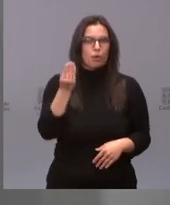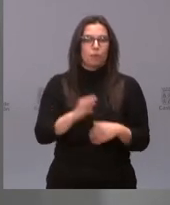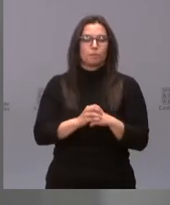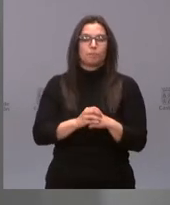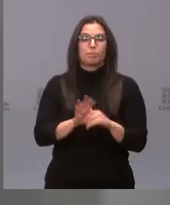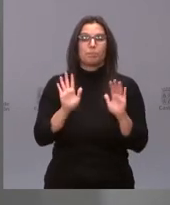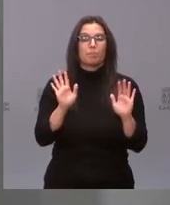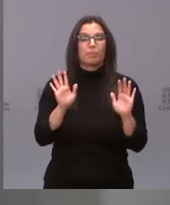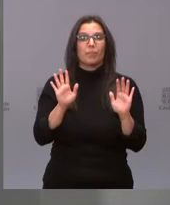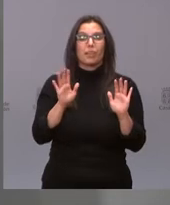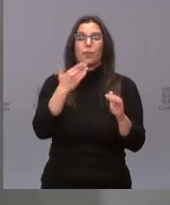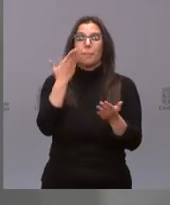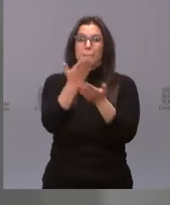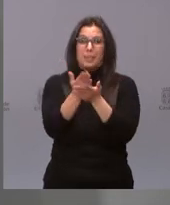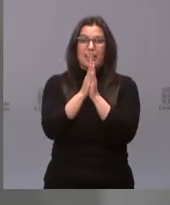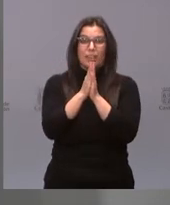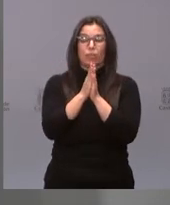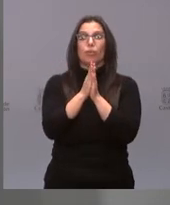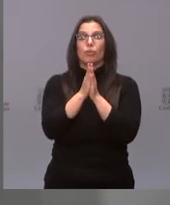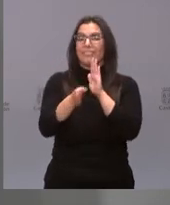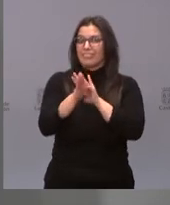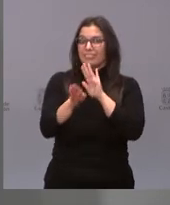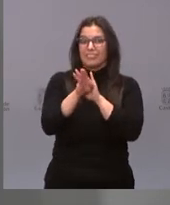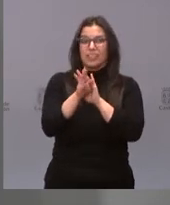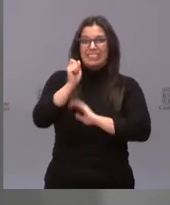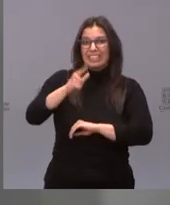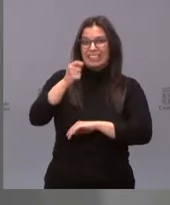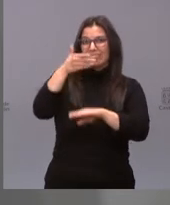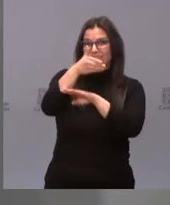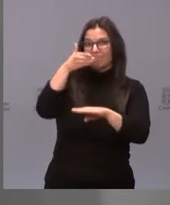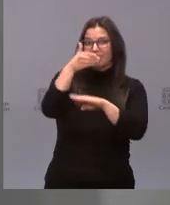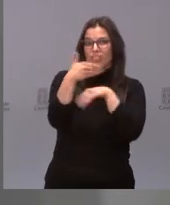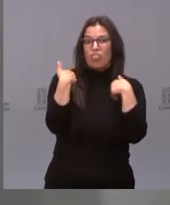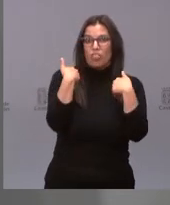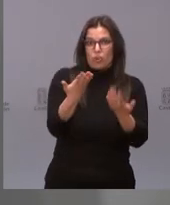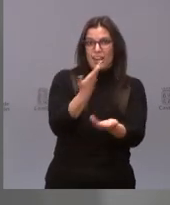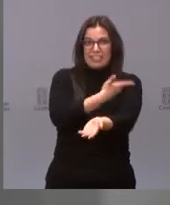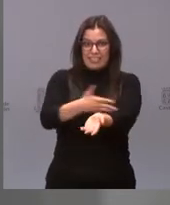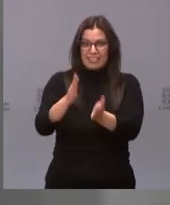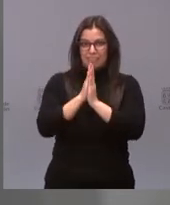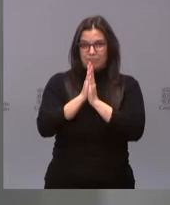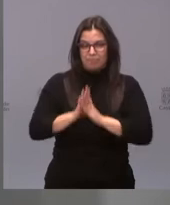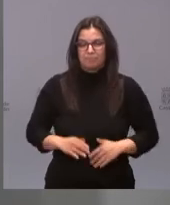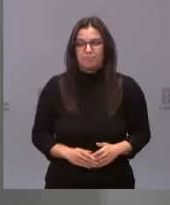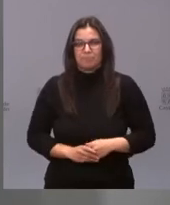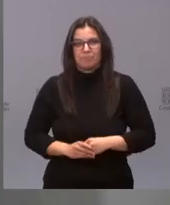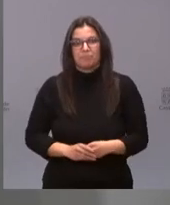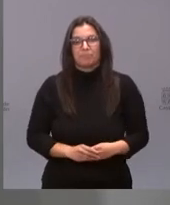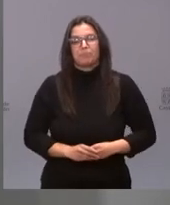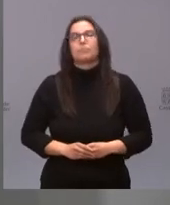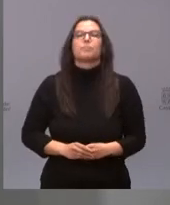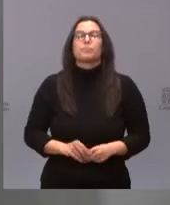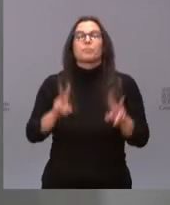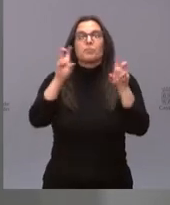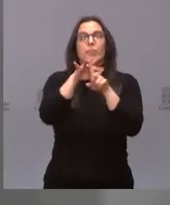les sigo pidiendo que no dejen de acudir periódicamente a donar sangre. En relación